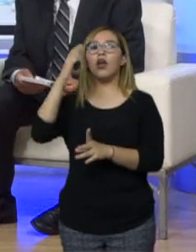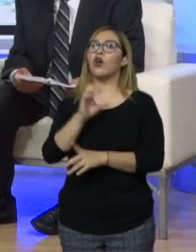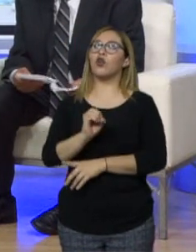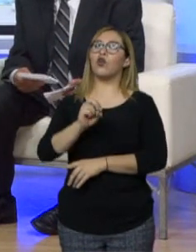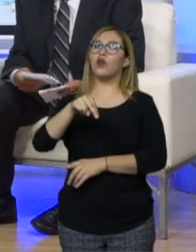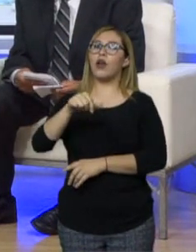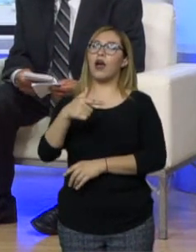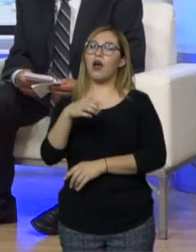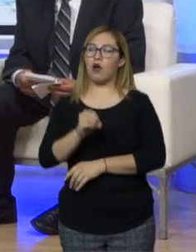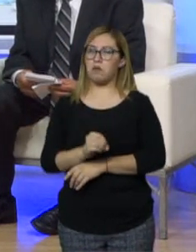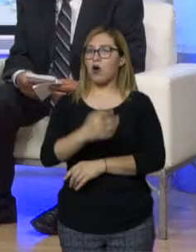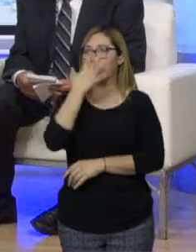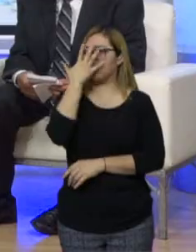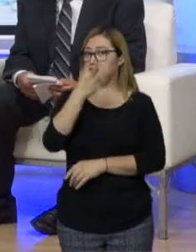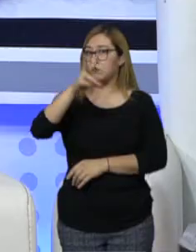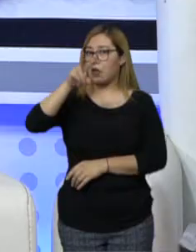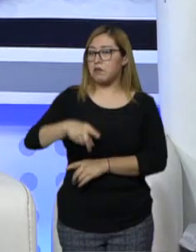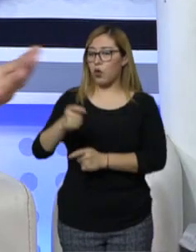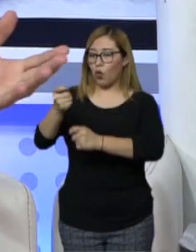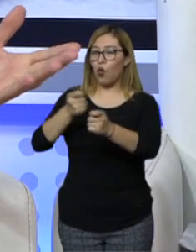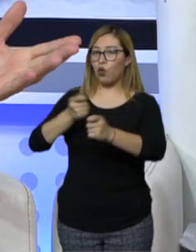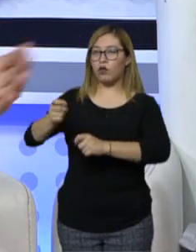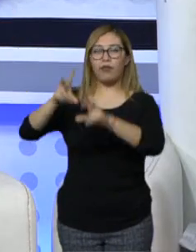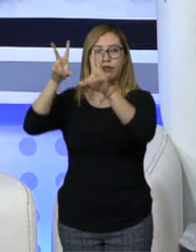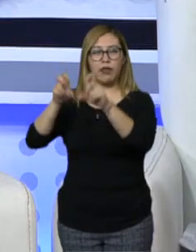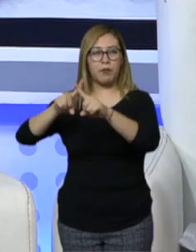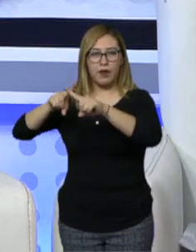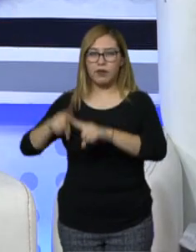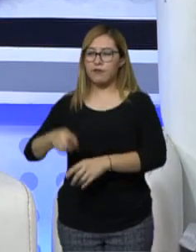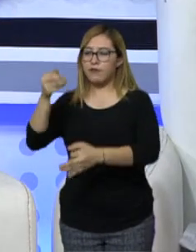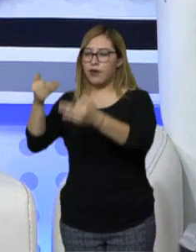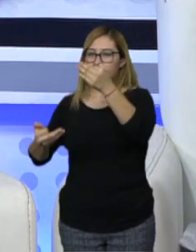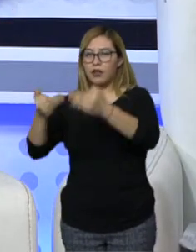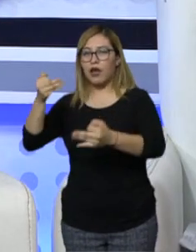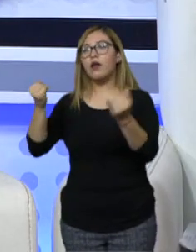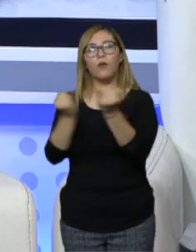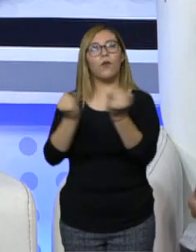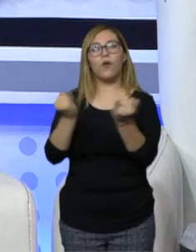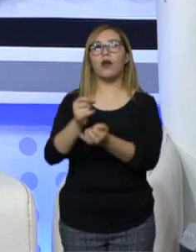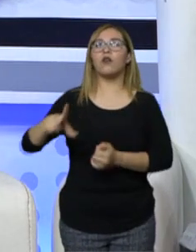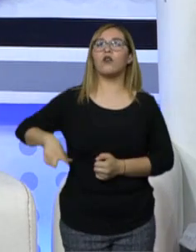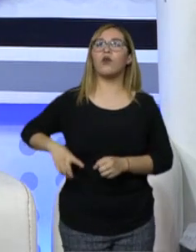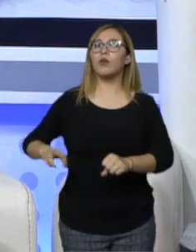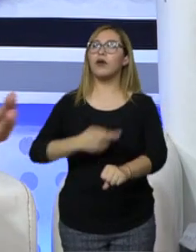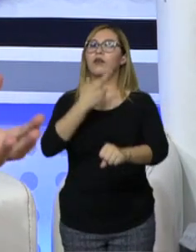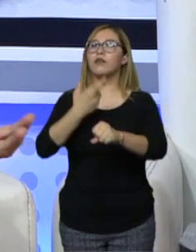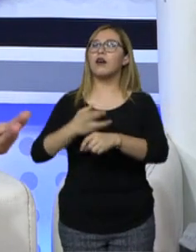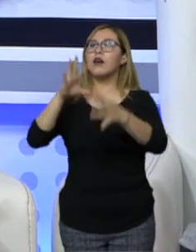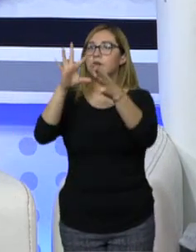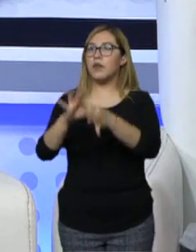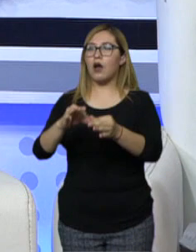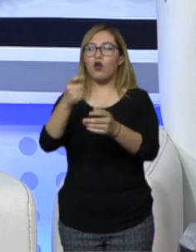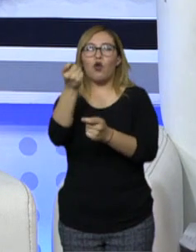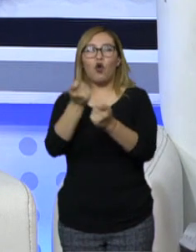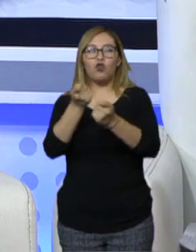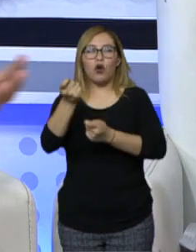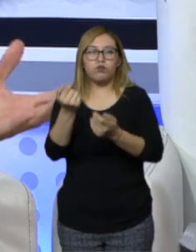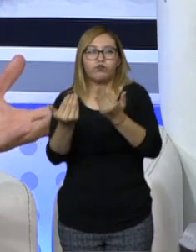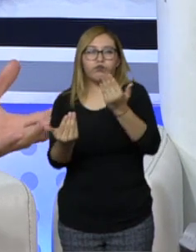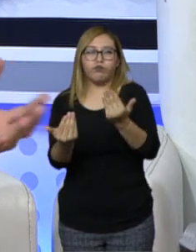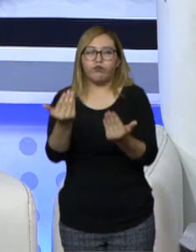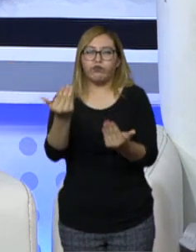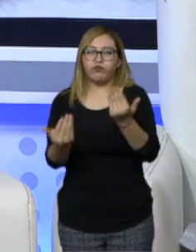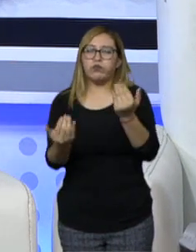pueda llevar bien las riendas en temas fiscales, en temas, de hecho, le dice el gobernador al presidente de la República, un balance de las